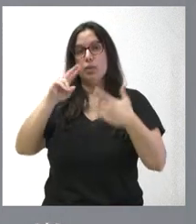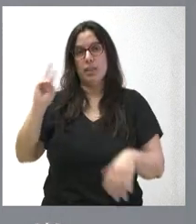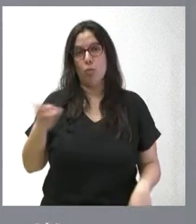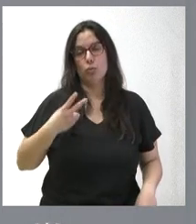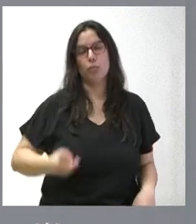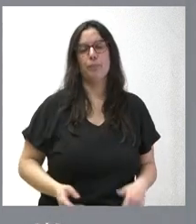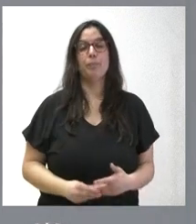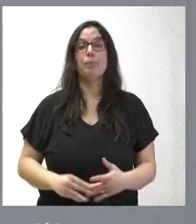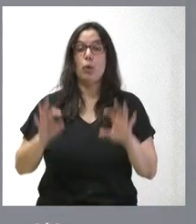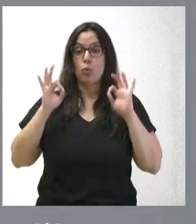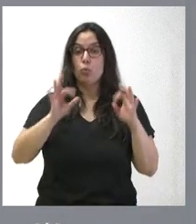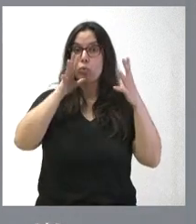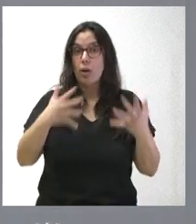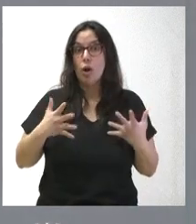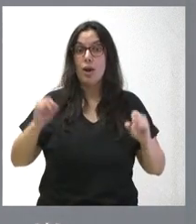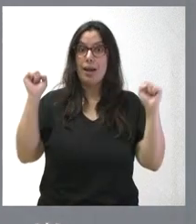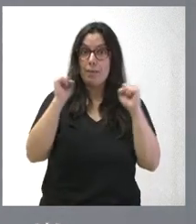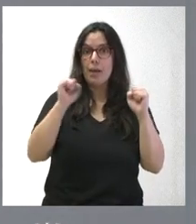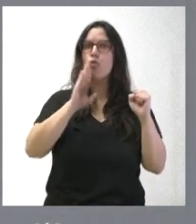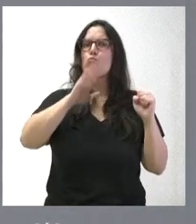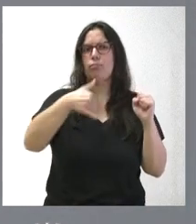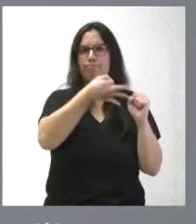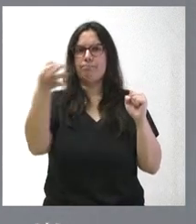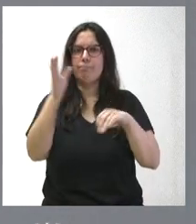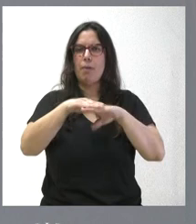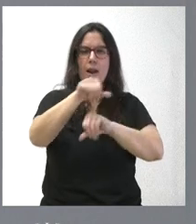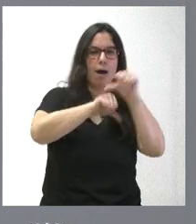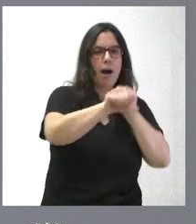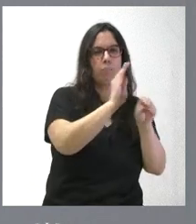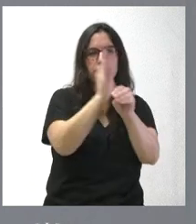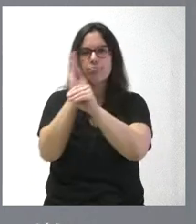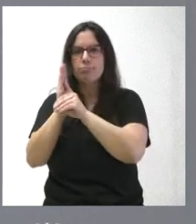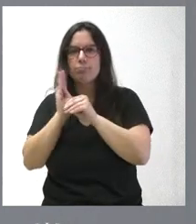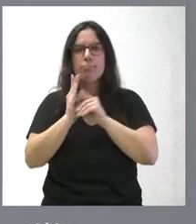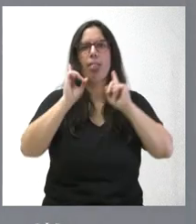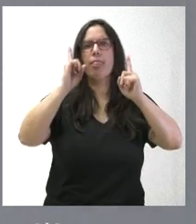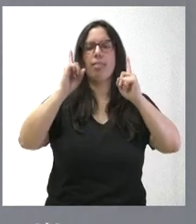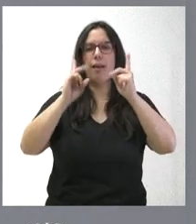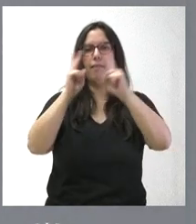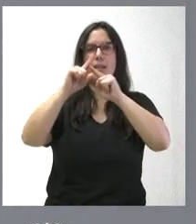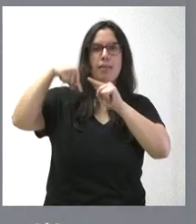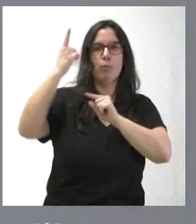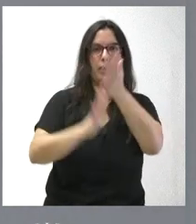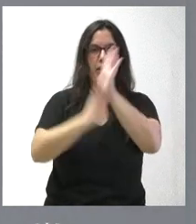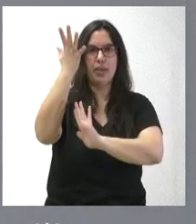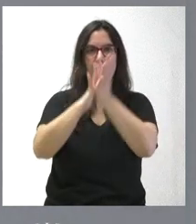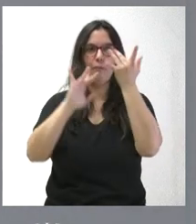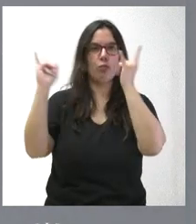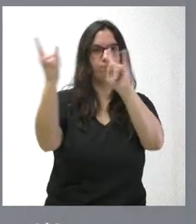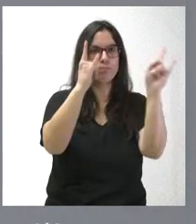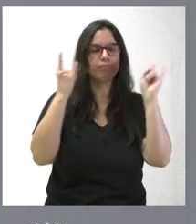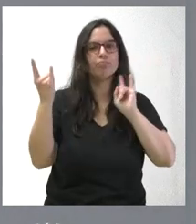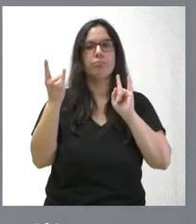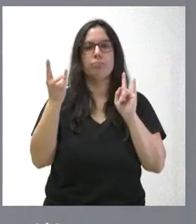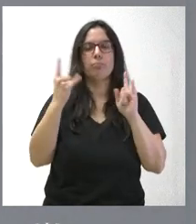Precisamente ahora que estamos en invierno es un momento muy adecuado para todos estos tratamientos selvícolas que